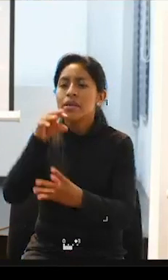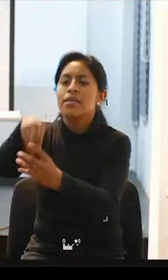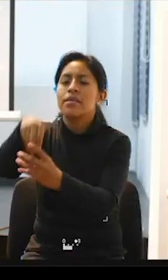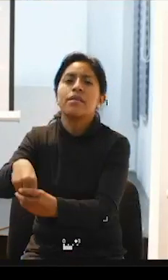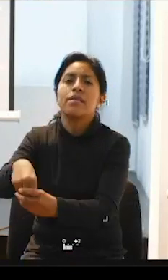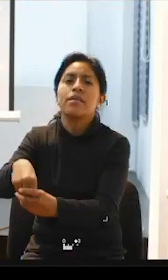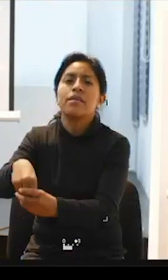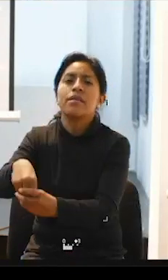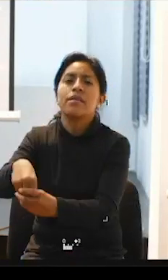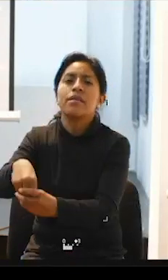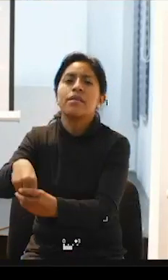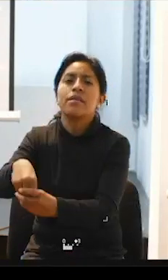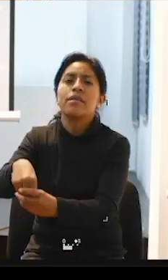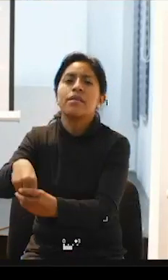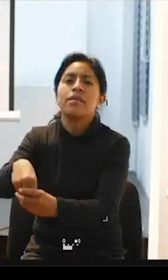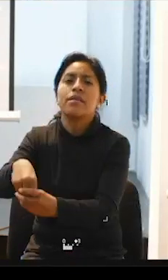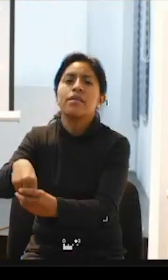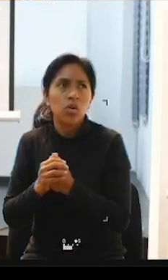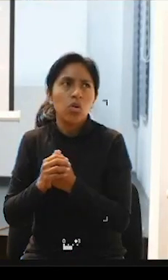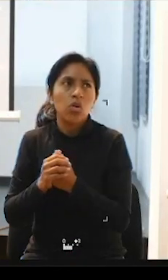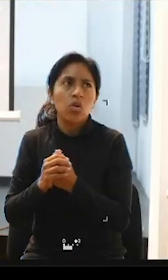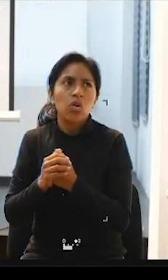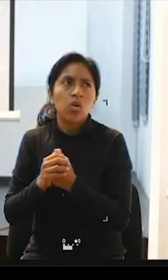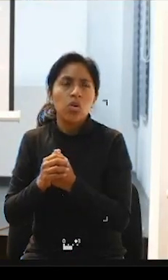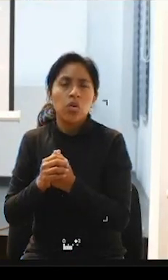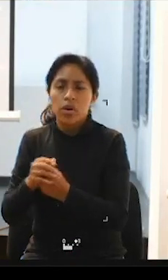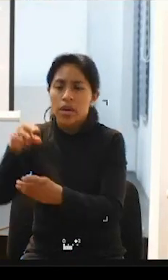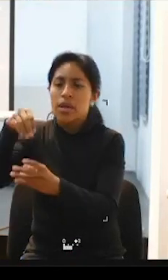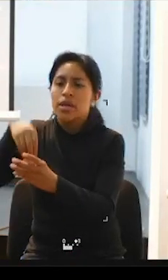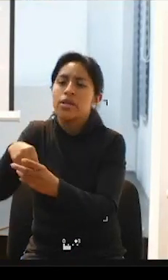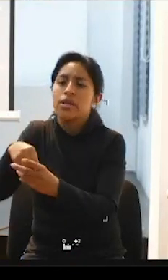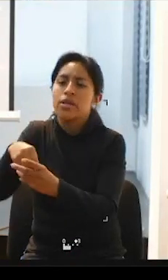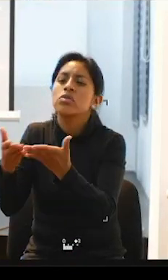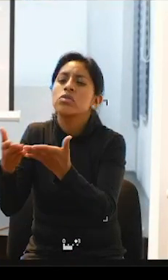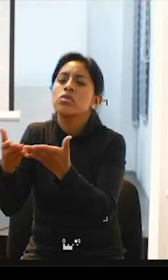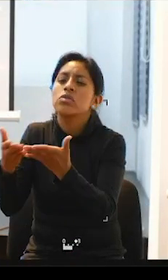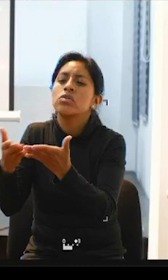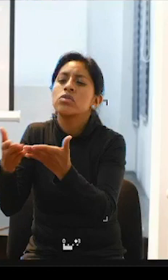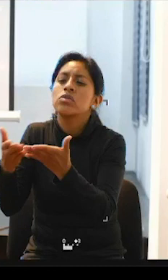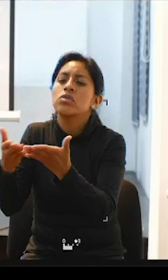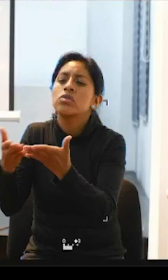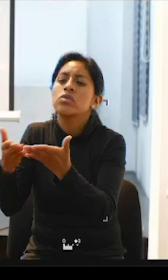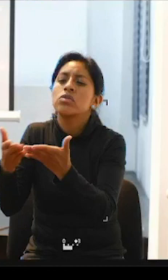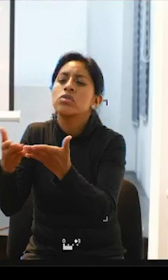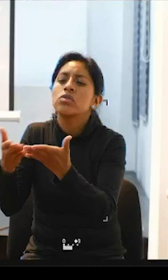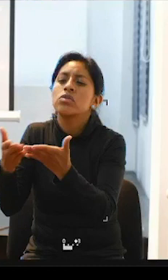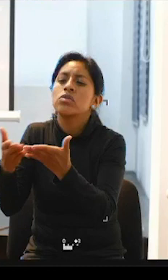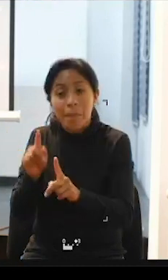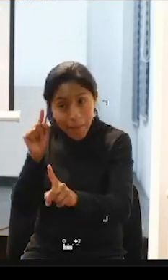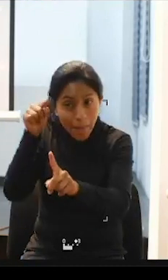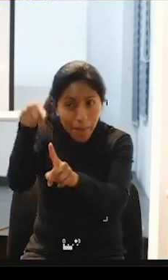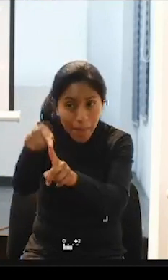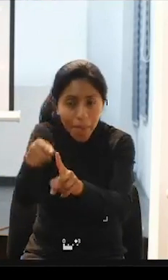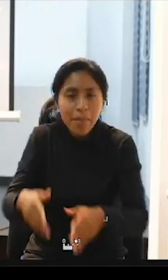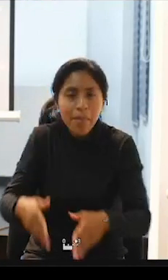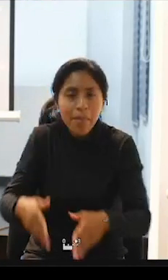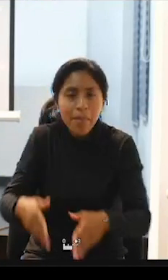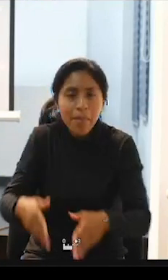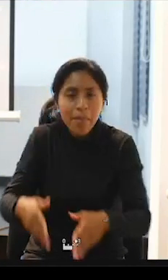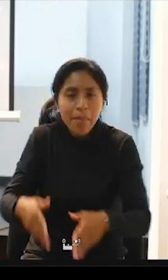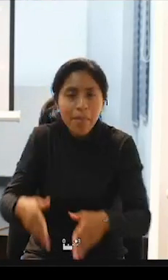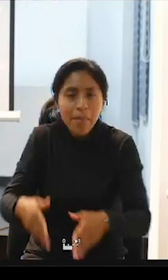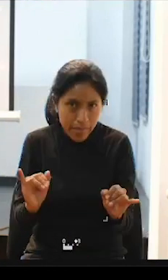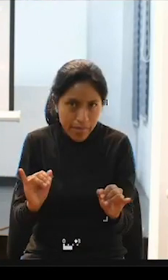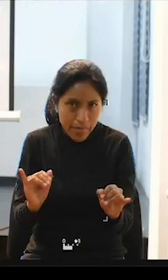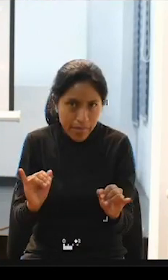personas con bueno de un servicio municipal de asistencia personal para la vida independiente está muy bien para